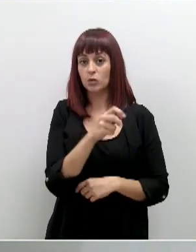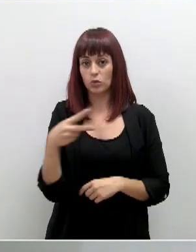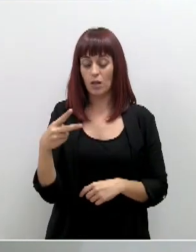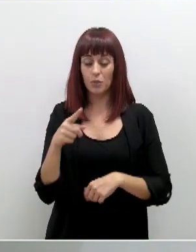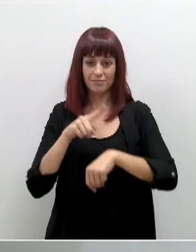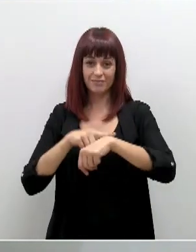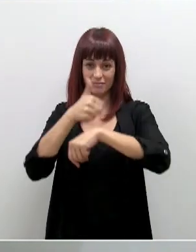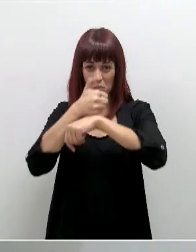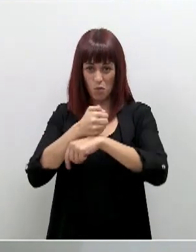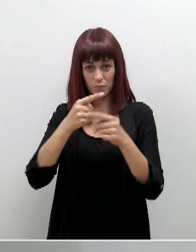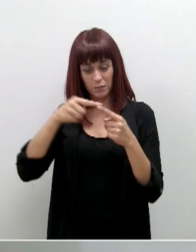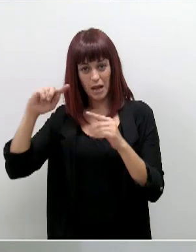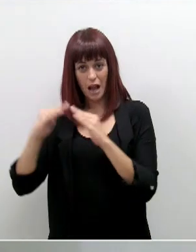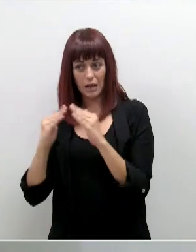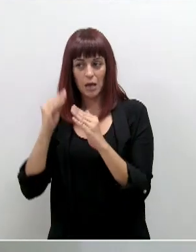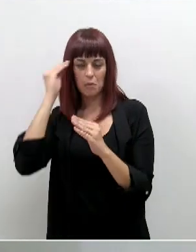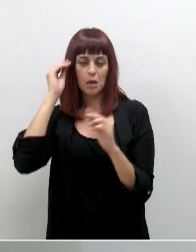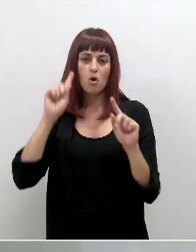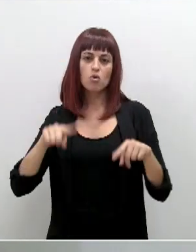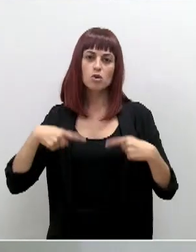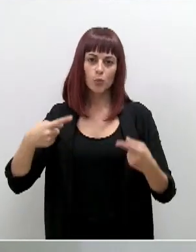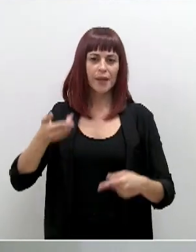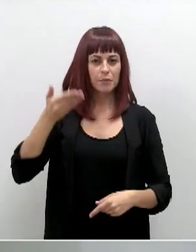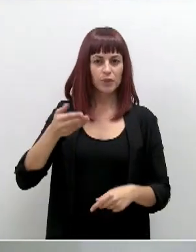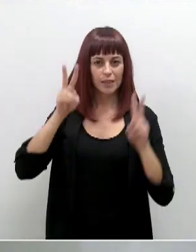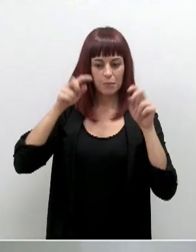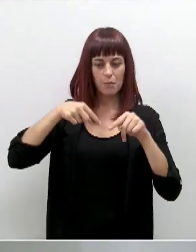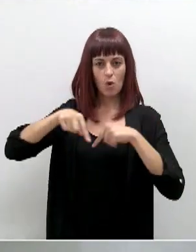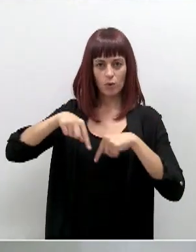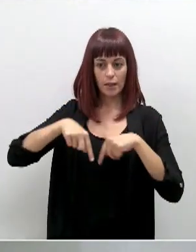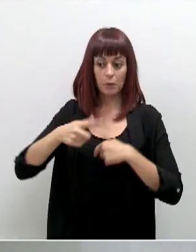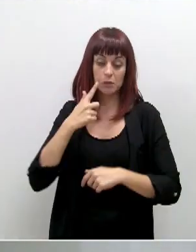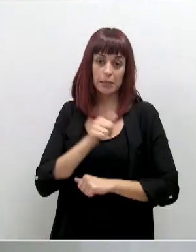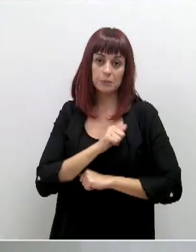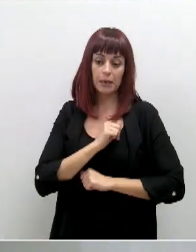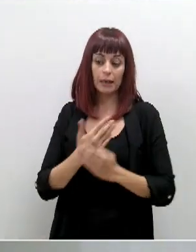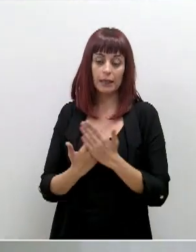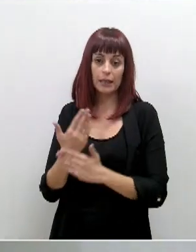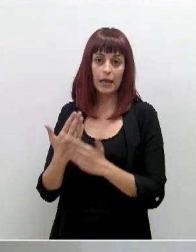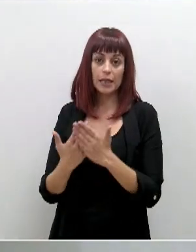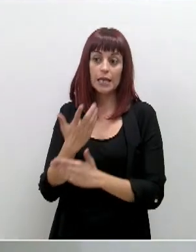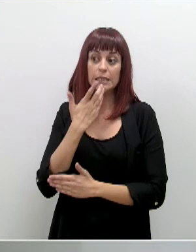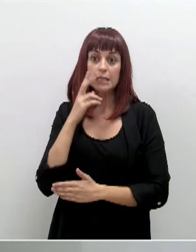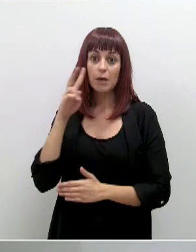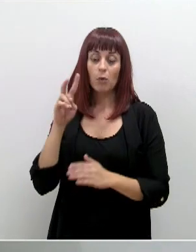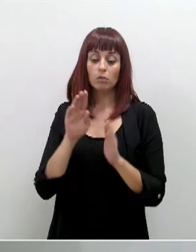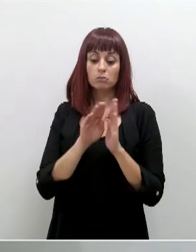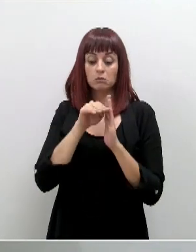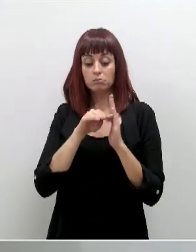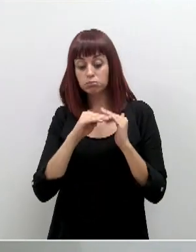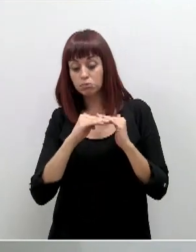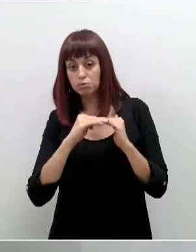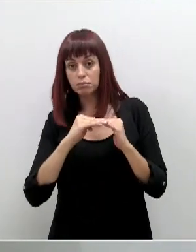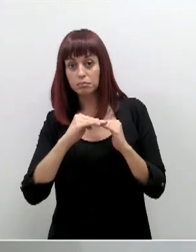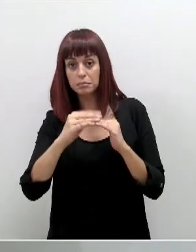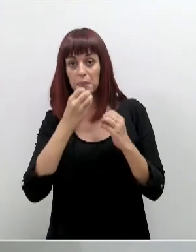toque de queda también tenga un efecto importante en lo que es la movilidad. Vamos a esperar unos días. Si vemos que sea plana o por lo menos no sigue subiendo